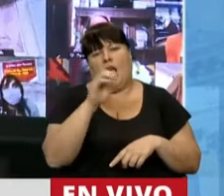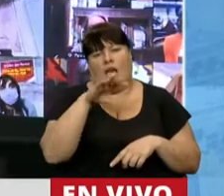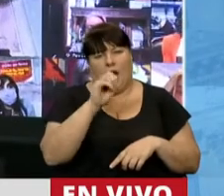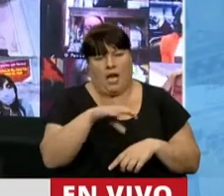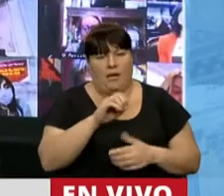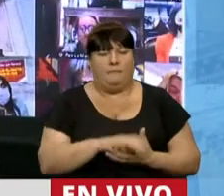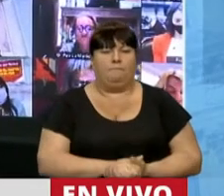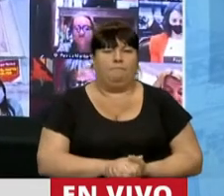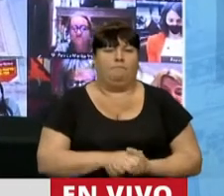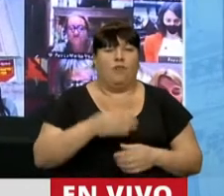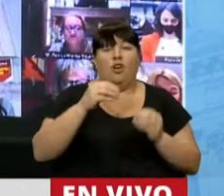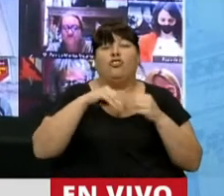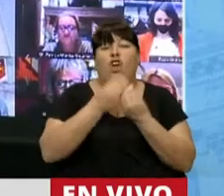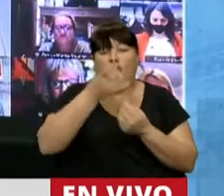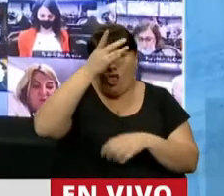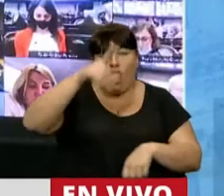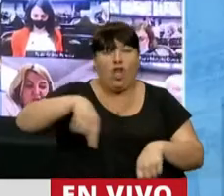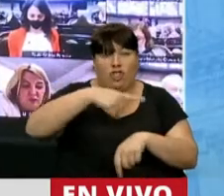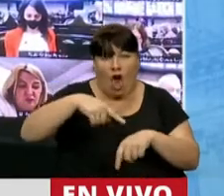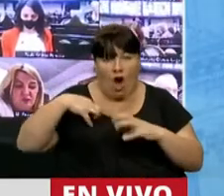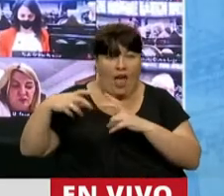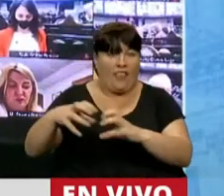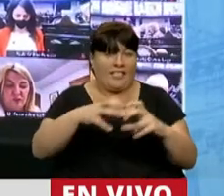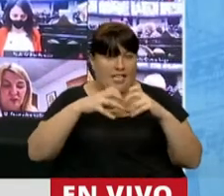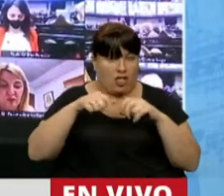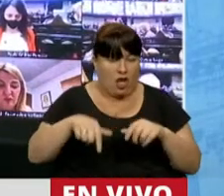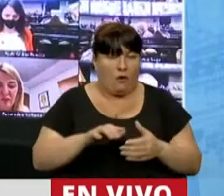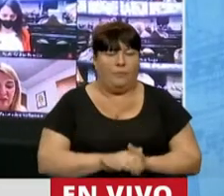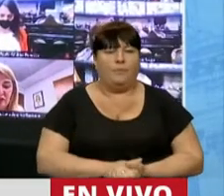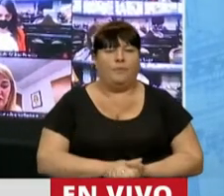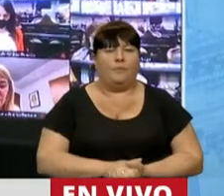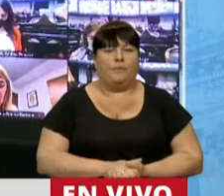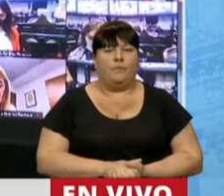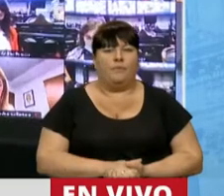largo de las 12 horas en las que estamos transitando esta sesión.